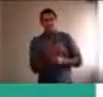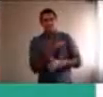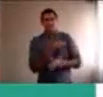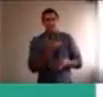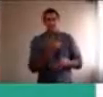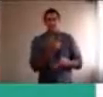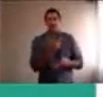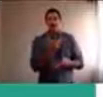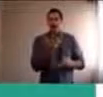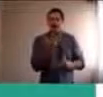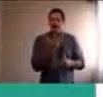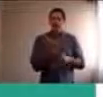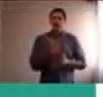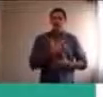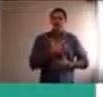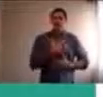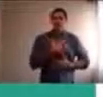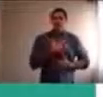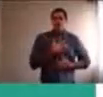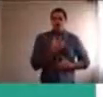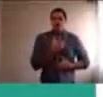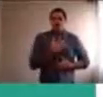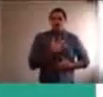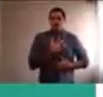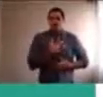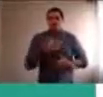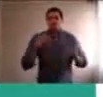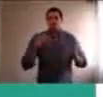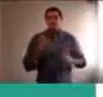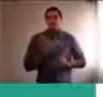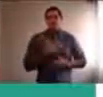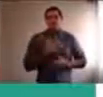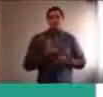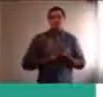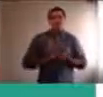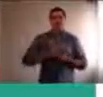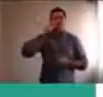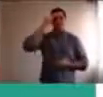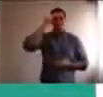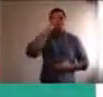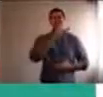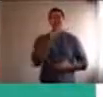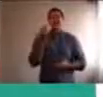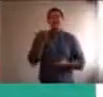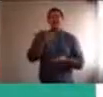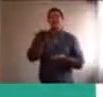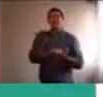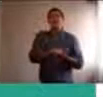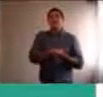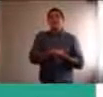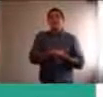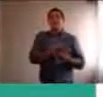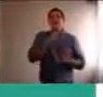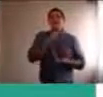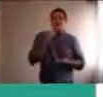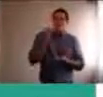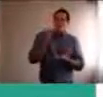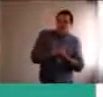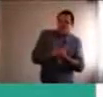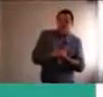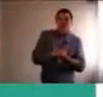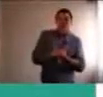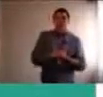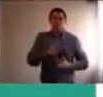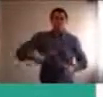que tienen que ver, con, con, con, entender la muerte, como algo inevitable, no, y algo universal, que nos va a llegar a todos,